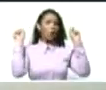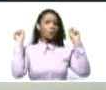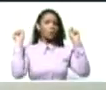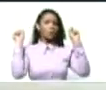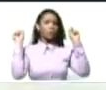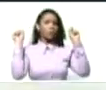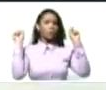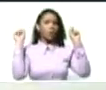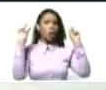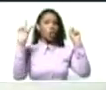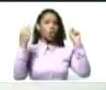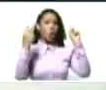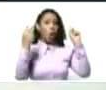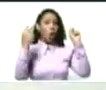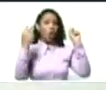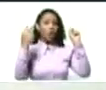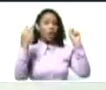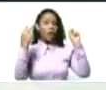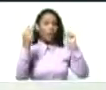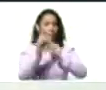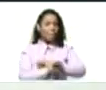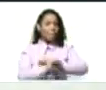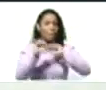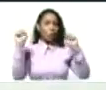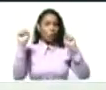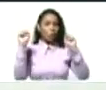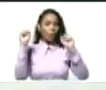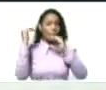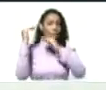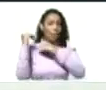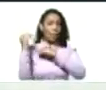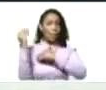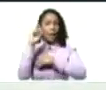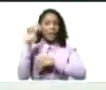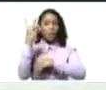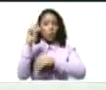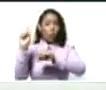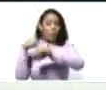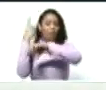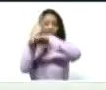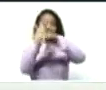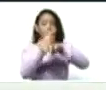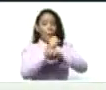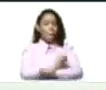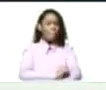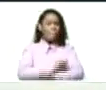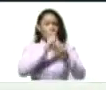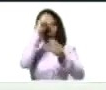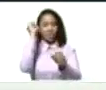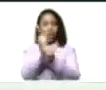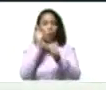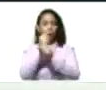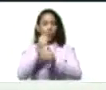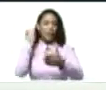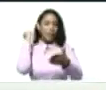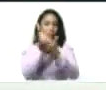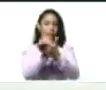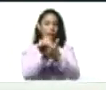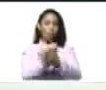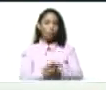Era doble la carga. Era el segundo dron para rematar. El trabajo de asesinato.